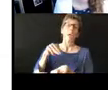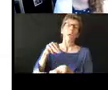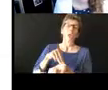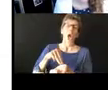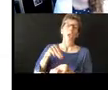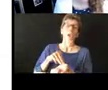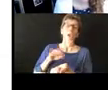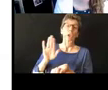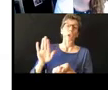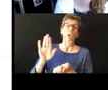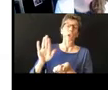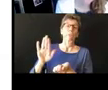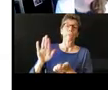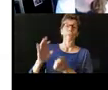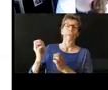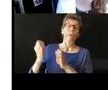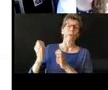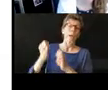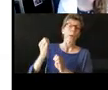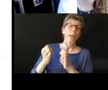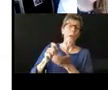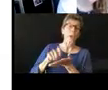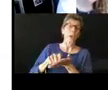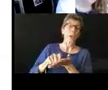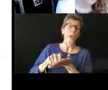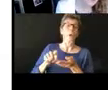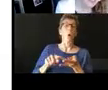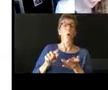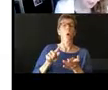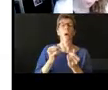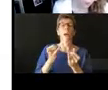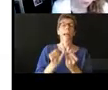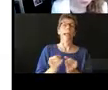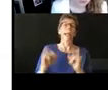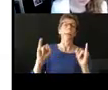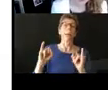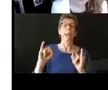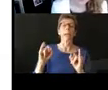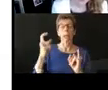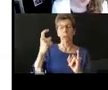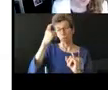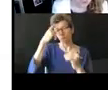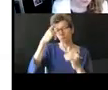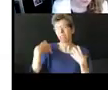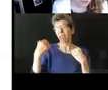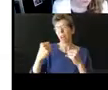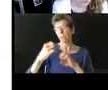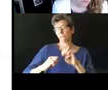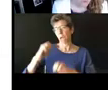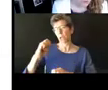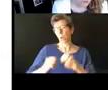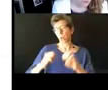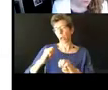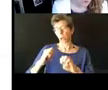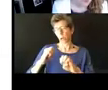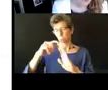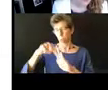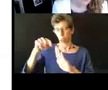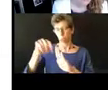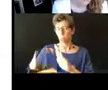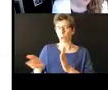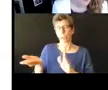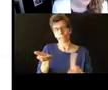por ejemplo una educación o evaluación psiquiátrica independiente para ayudar en la escuela y buscar por ejemplo